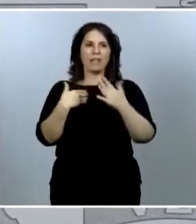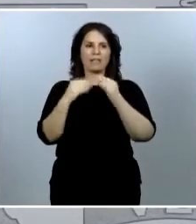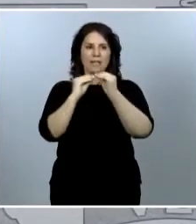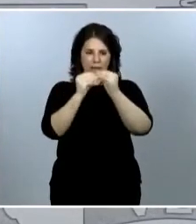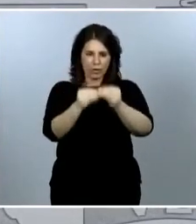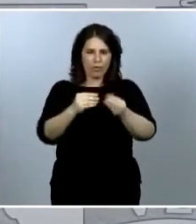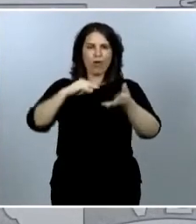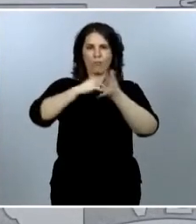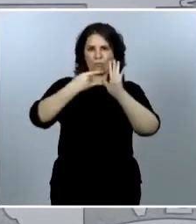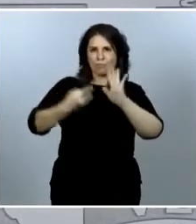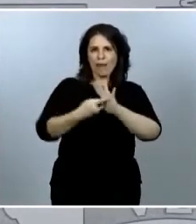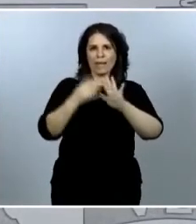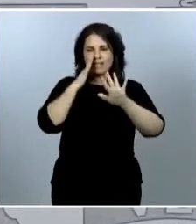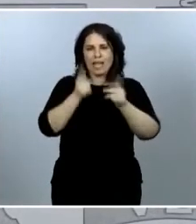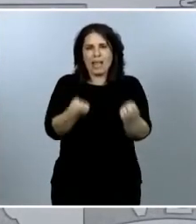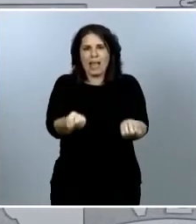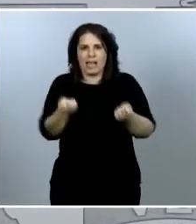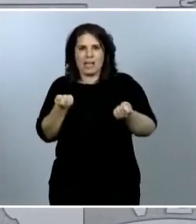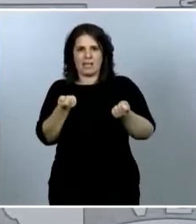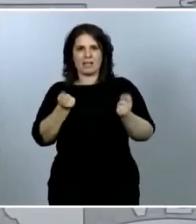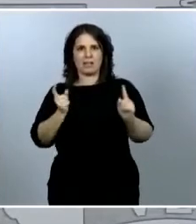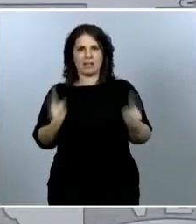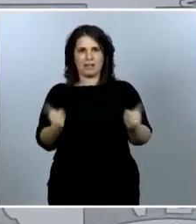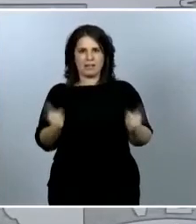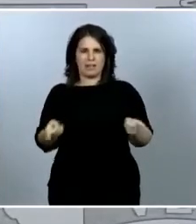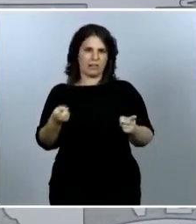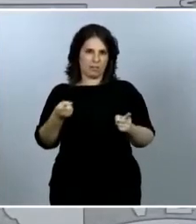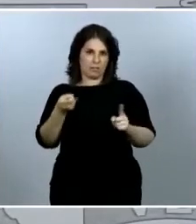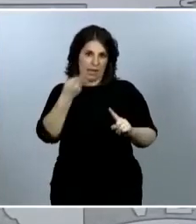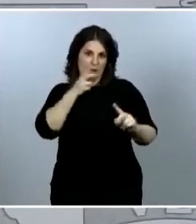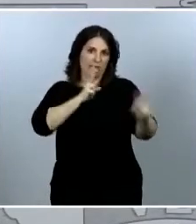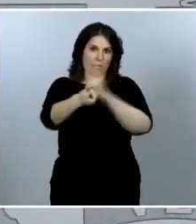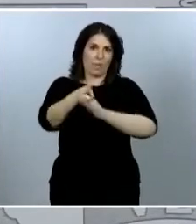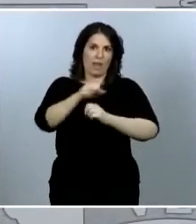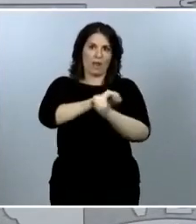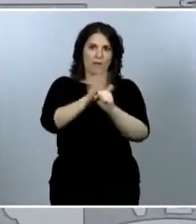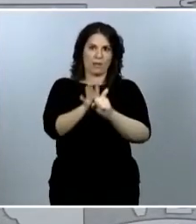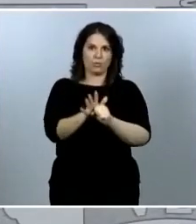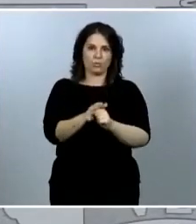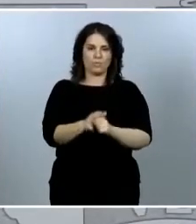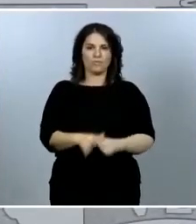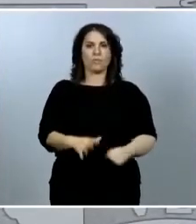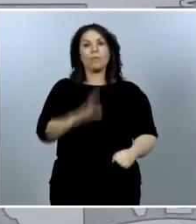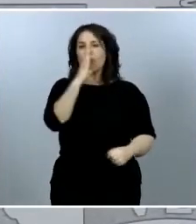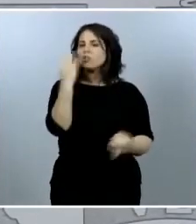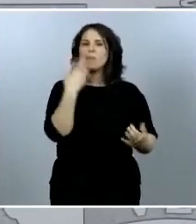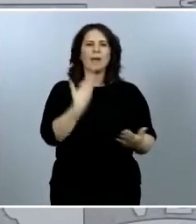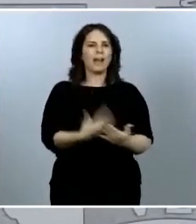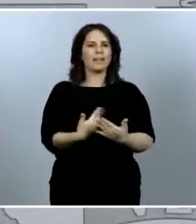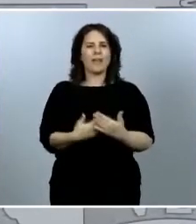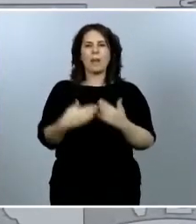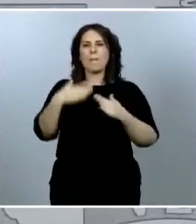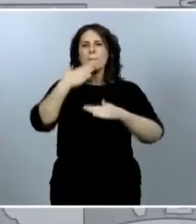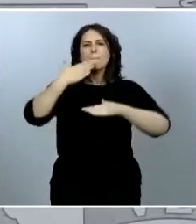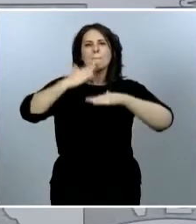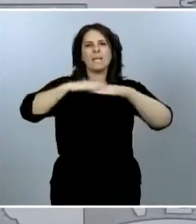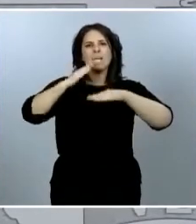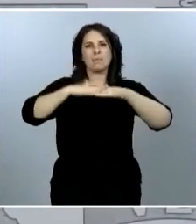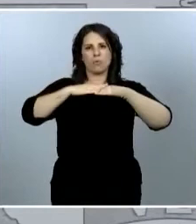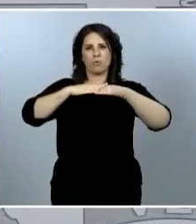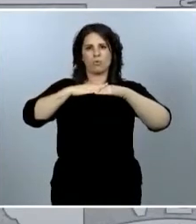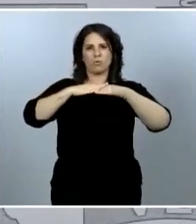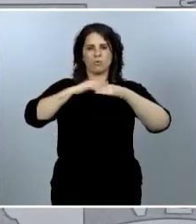contingencia ante el virus y, para ello, deberán garantizar un mínimo de respuesta en atención primaria y